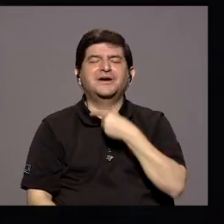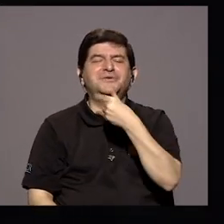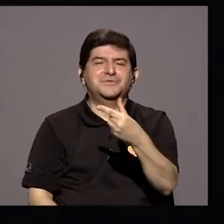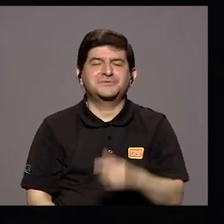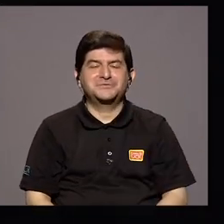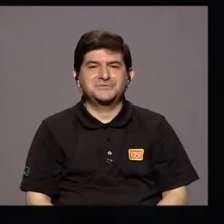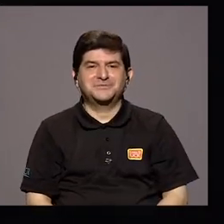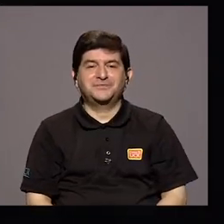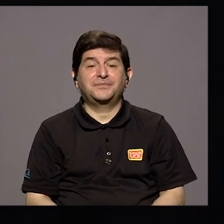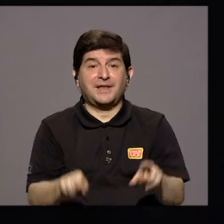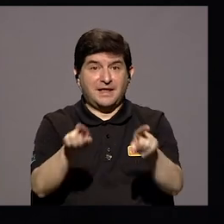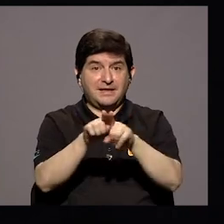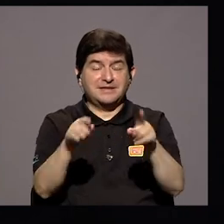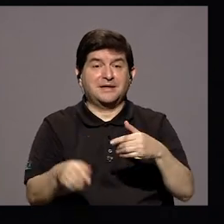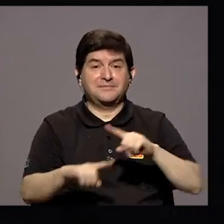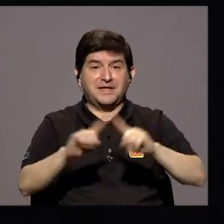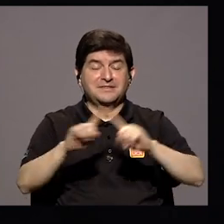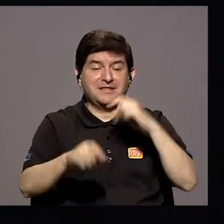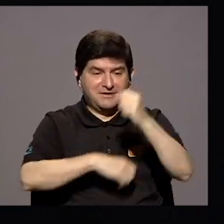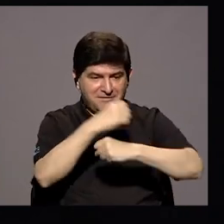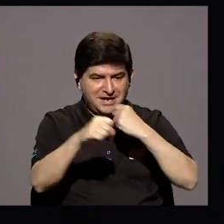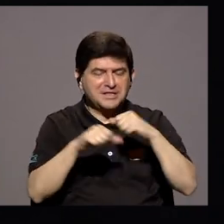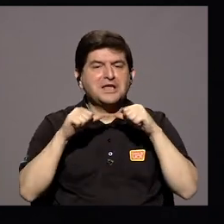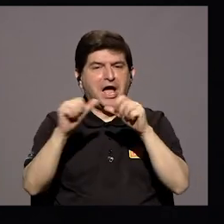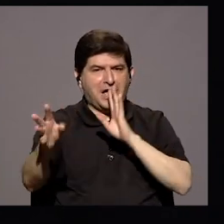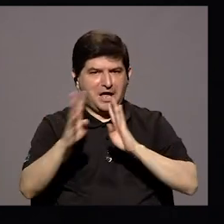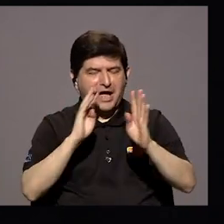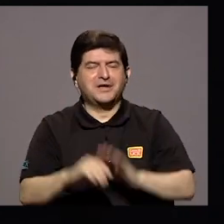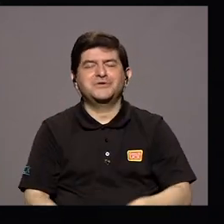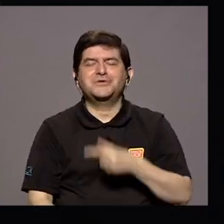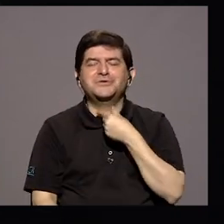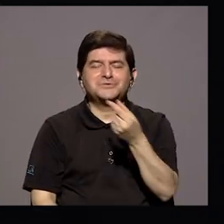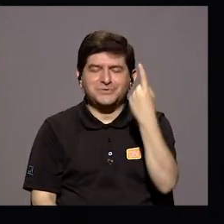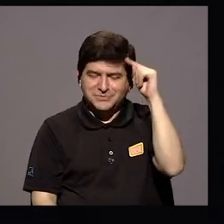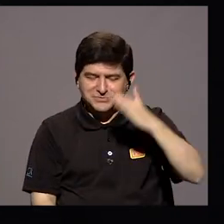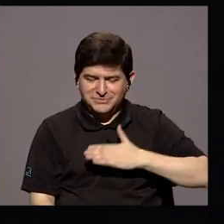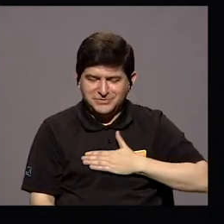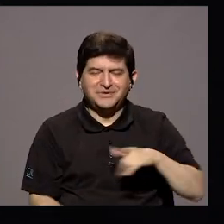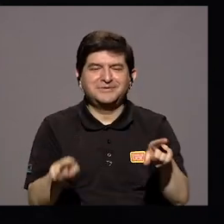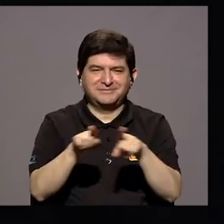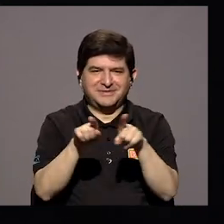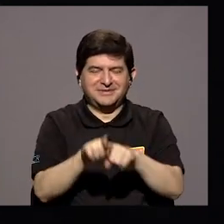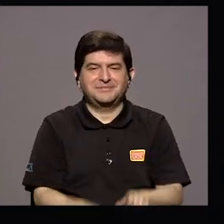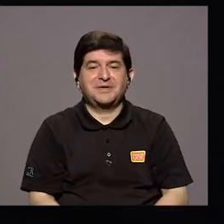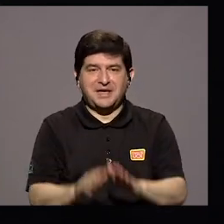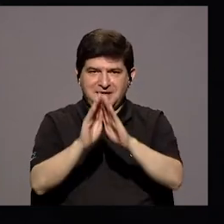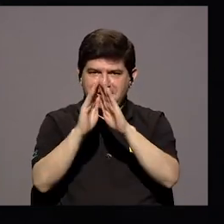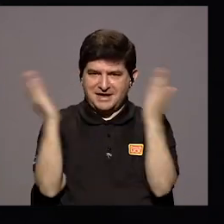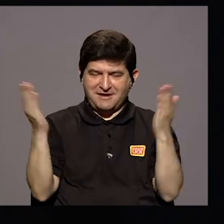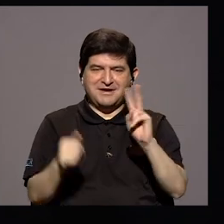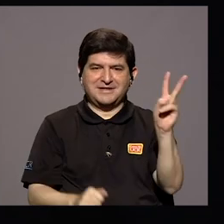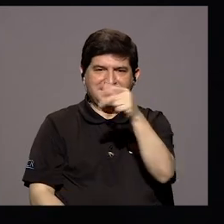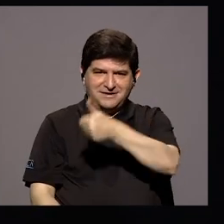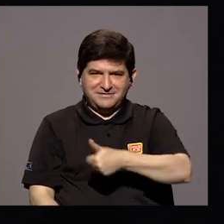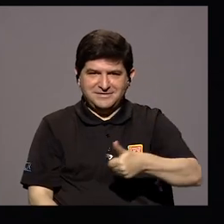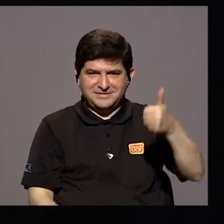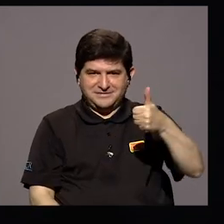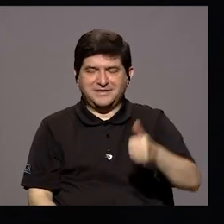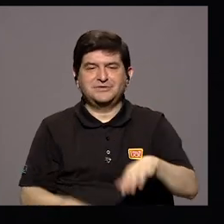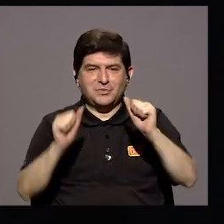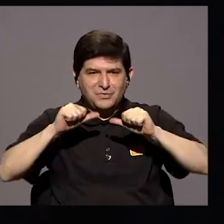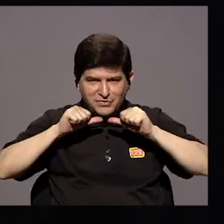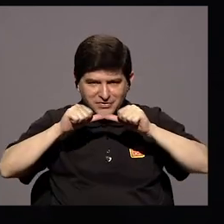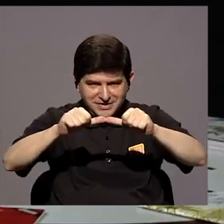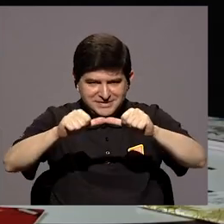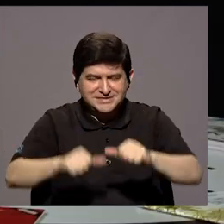Tenemos Varios Años Para Seguir Conversando Ha Ha sido Un Gusto Para Mí También Está Abierta Las Puertas De La Vicerrectoría Para Que Continuemos En Esta